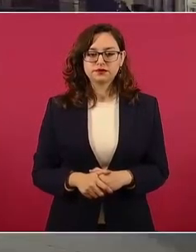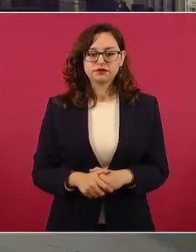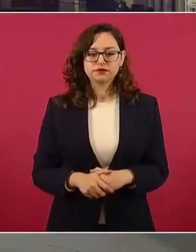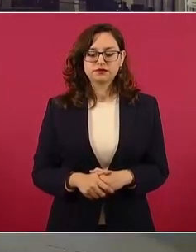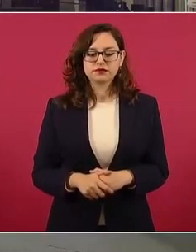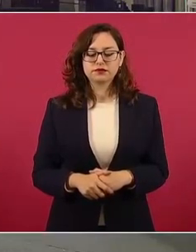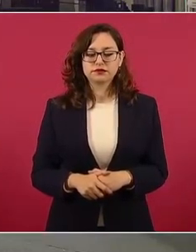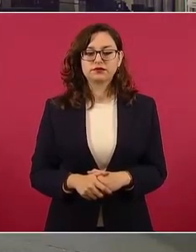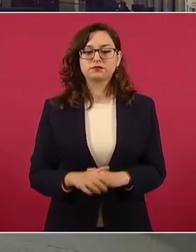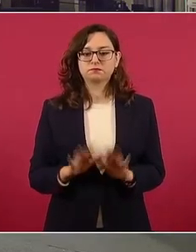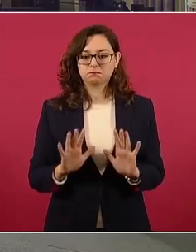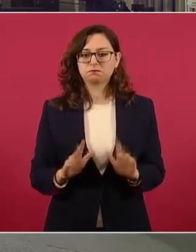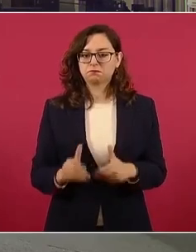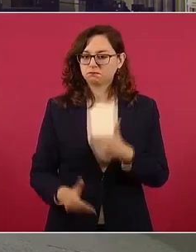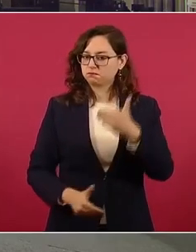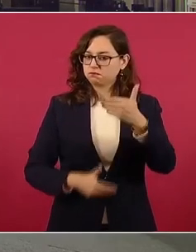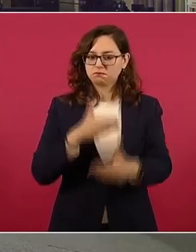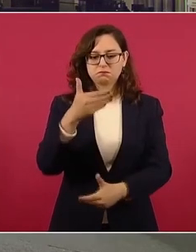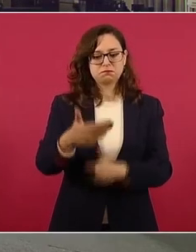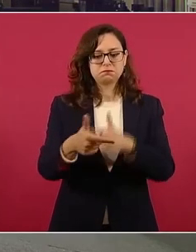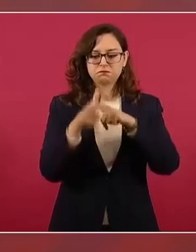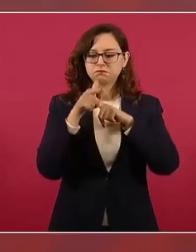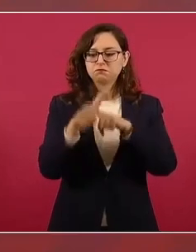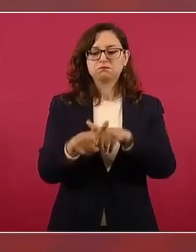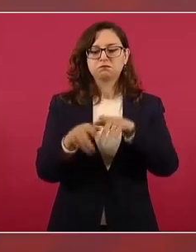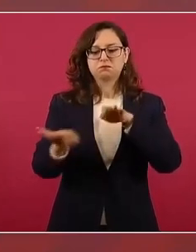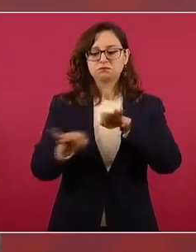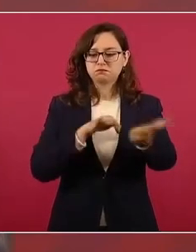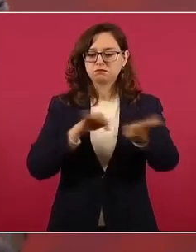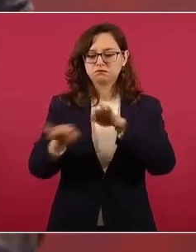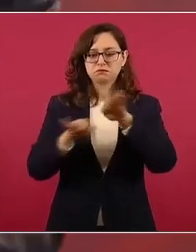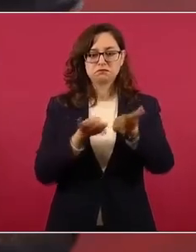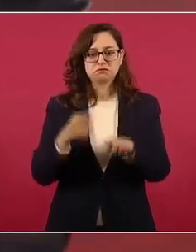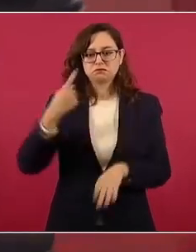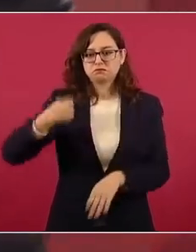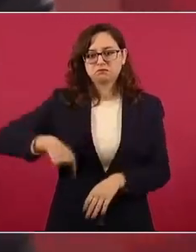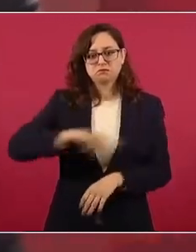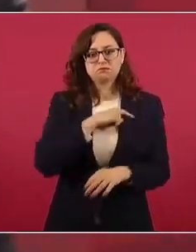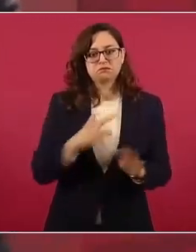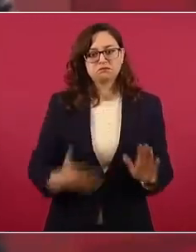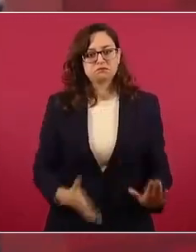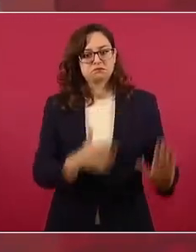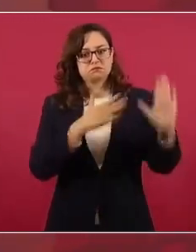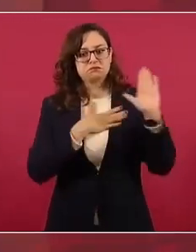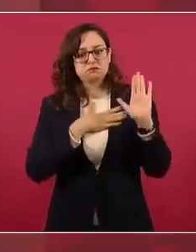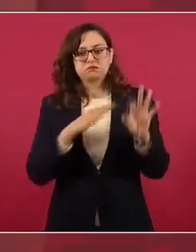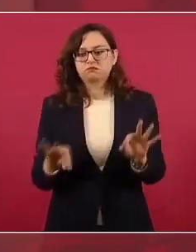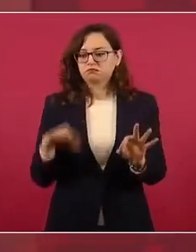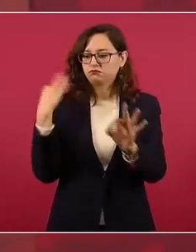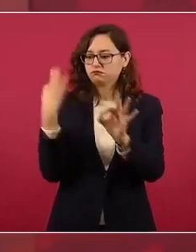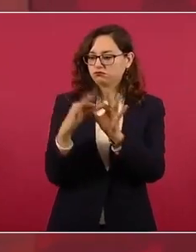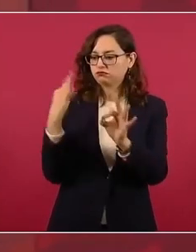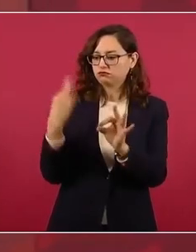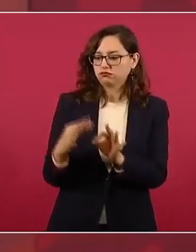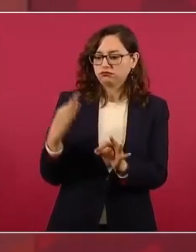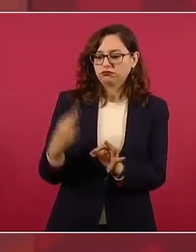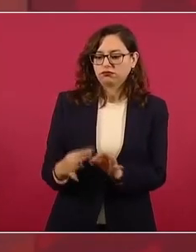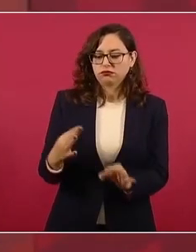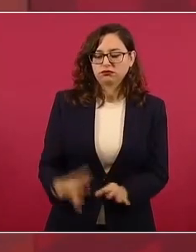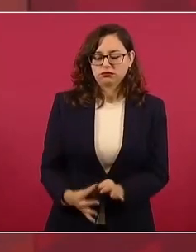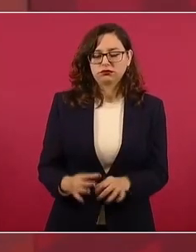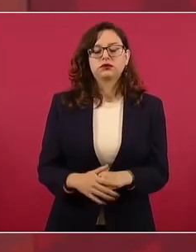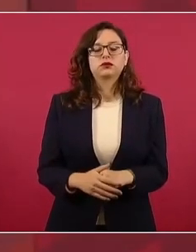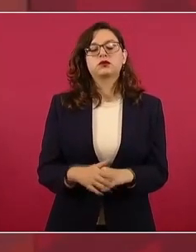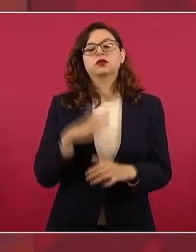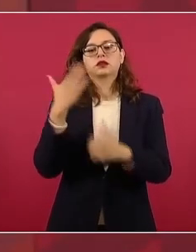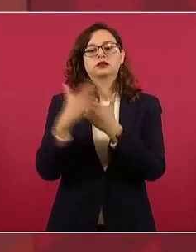Entonces, vamos a seguir y vamos a cumplir para entregar el Tren